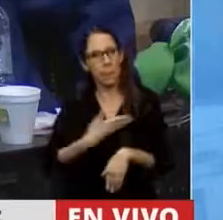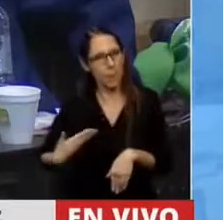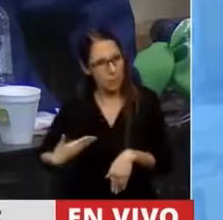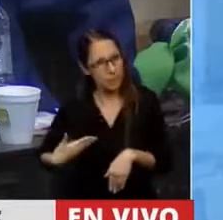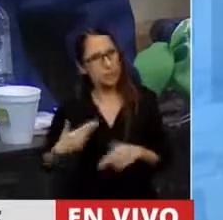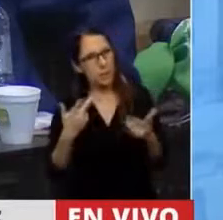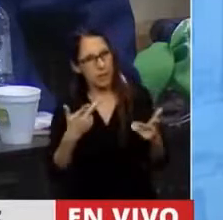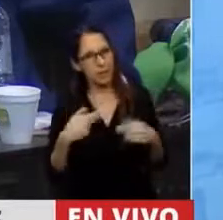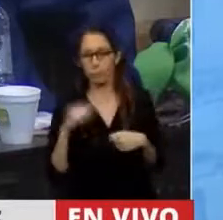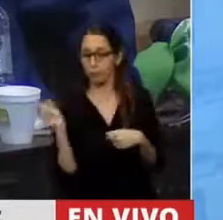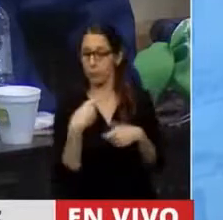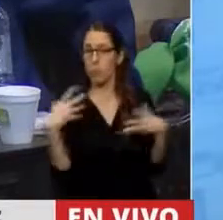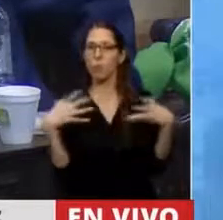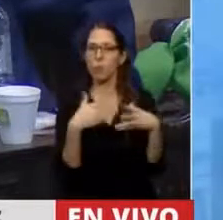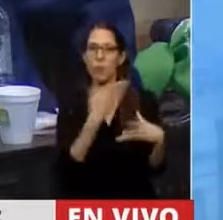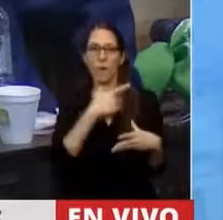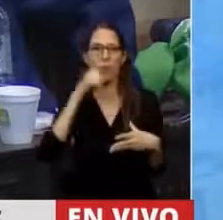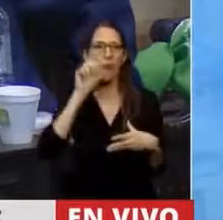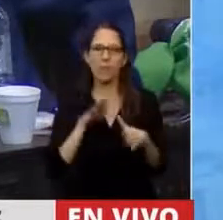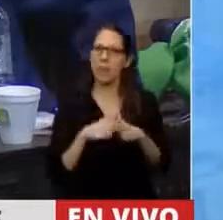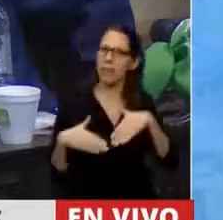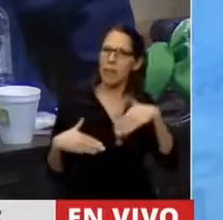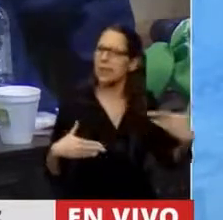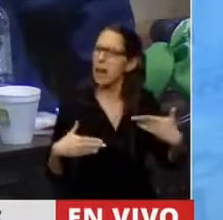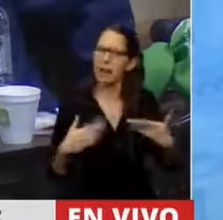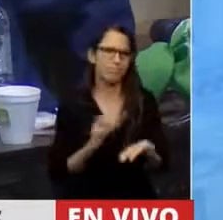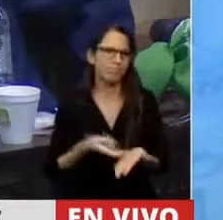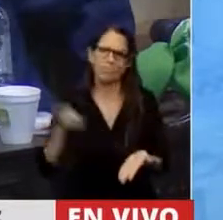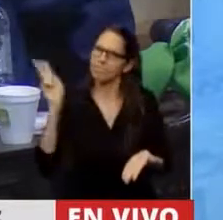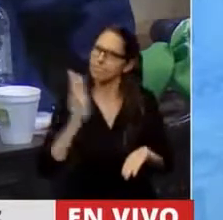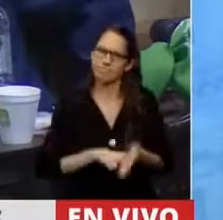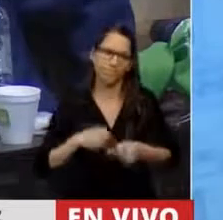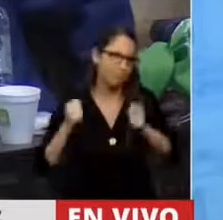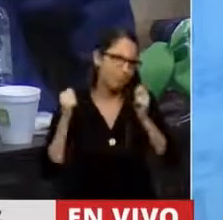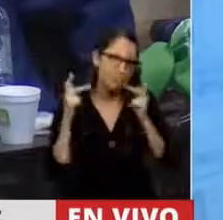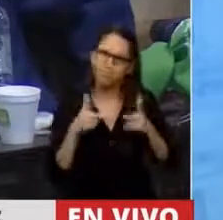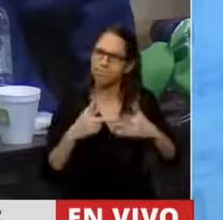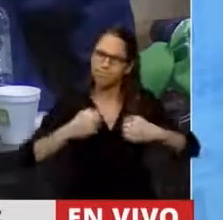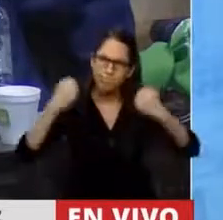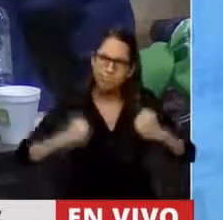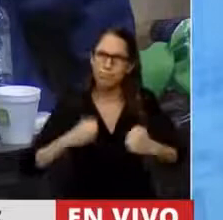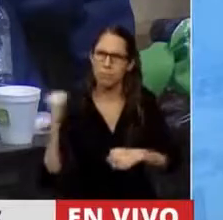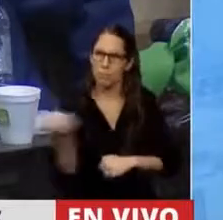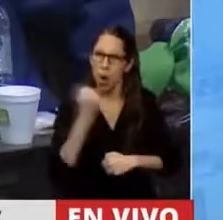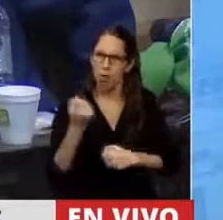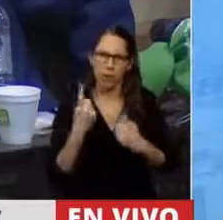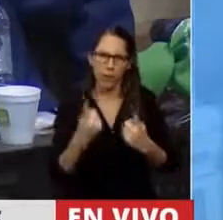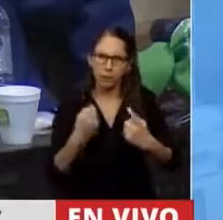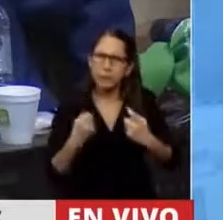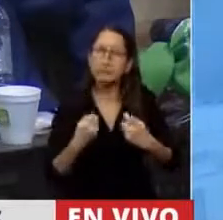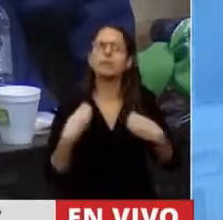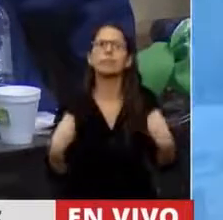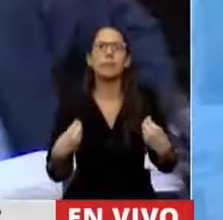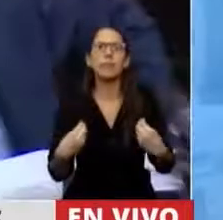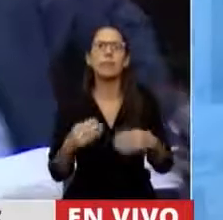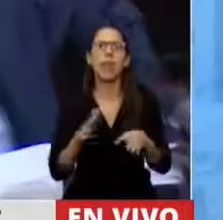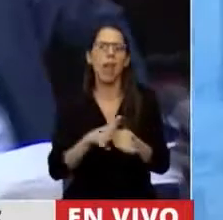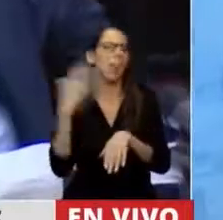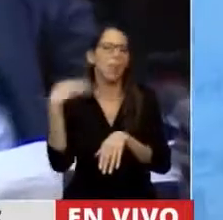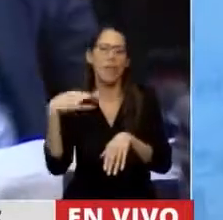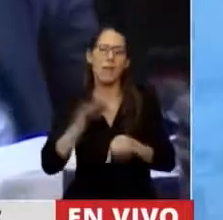el Frente de Izquierda reafirma una vez más la necesidad de avanzar de manera efectiva con la